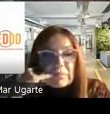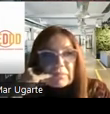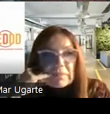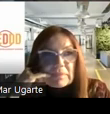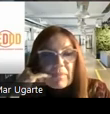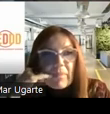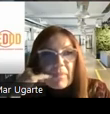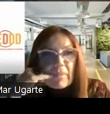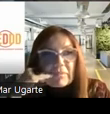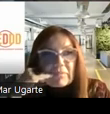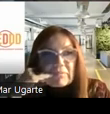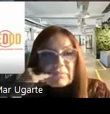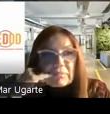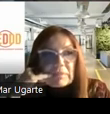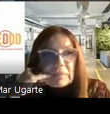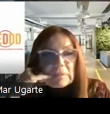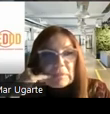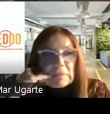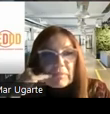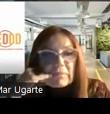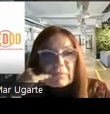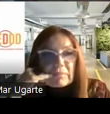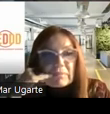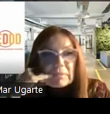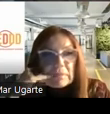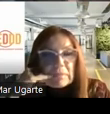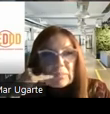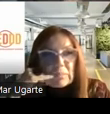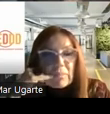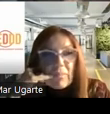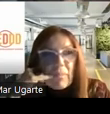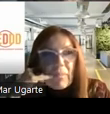Chien, de Jérôme, que es un chico francés.